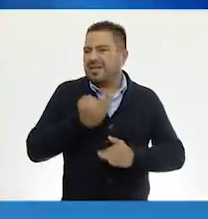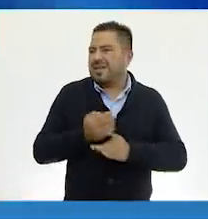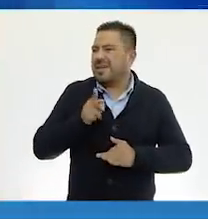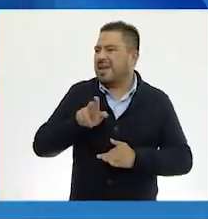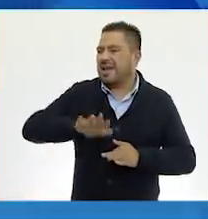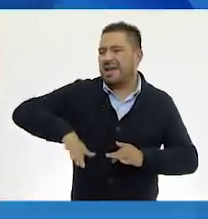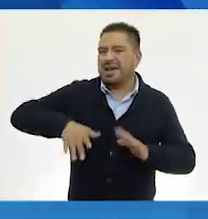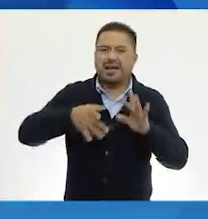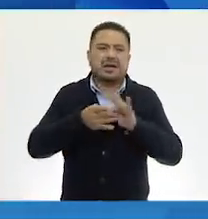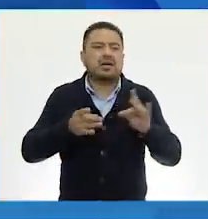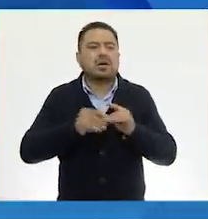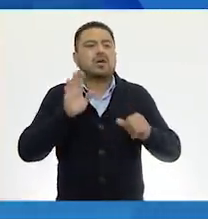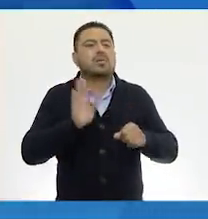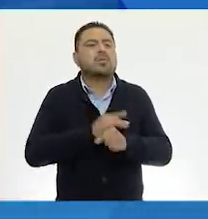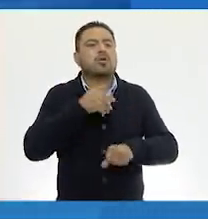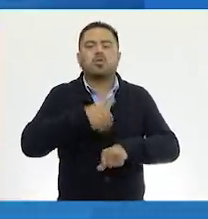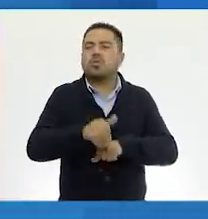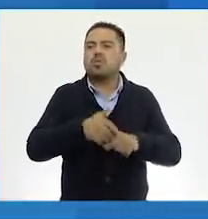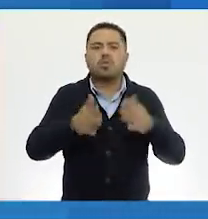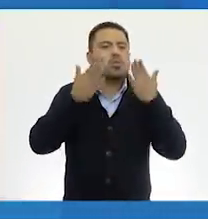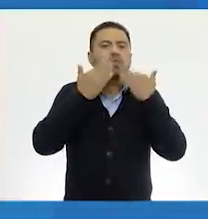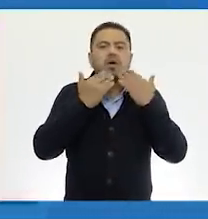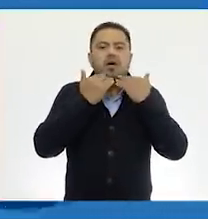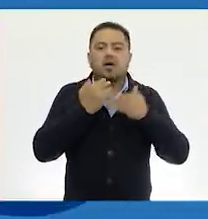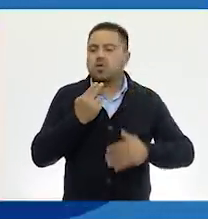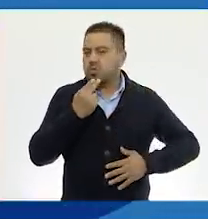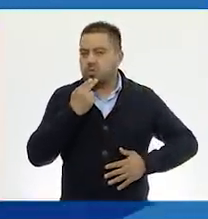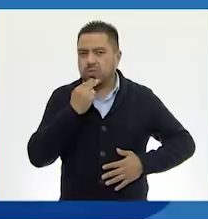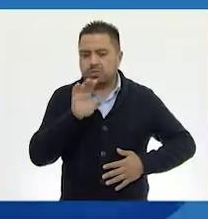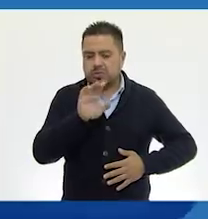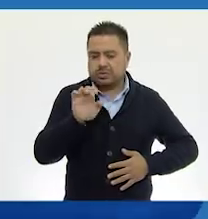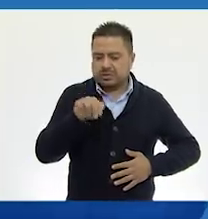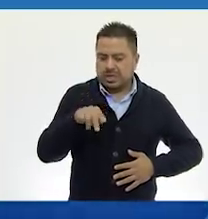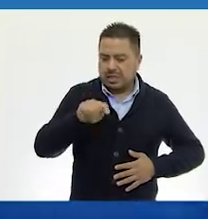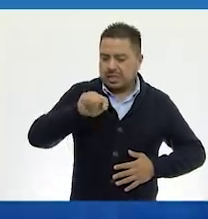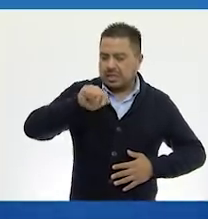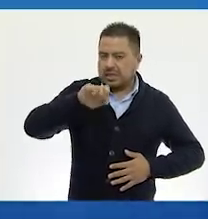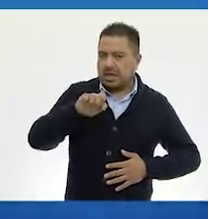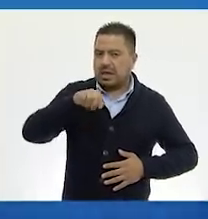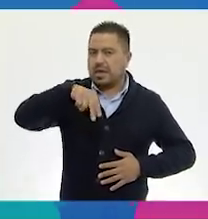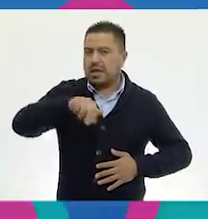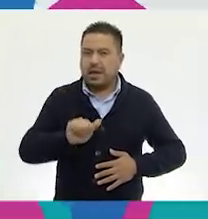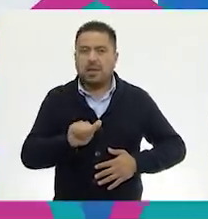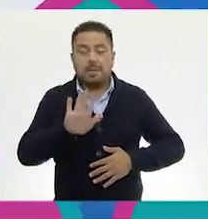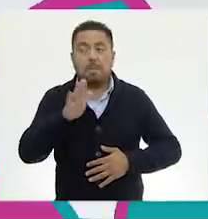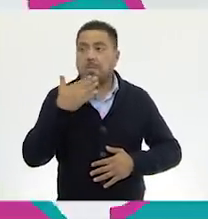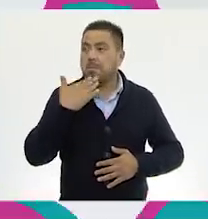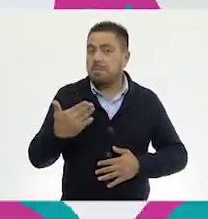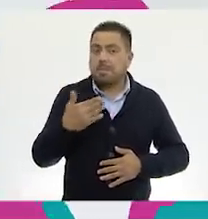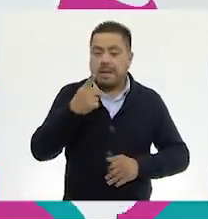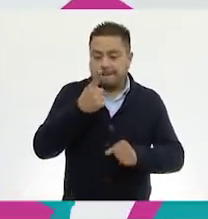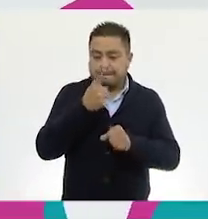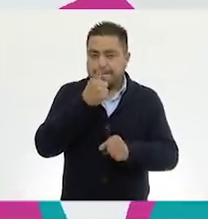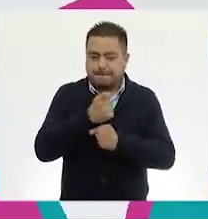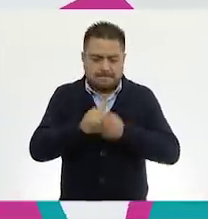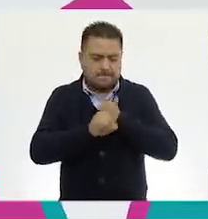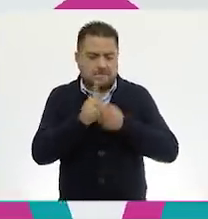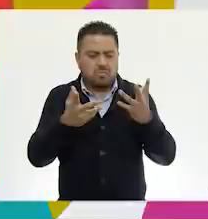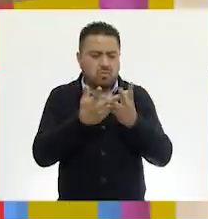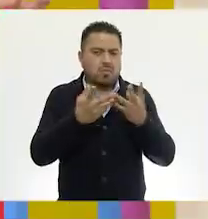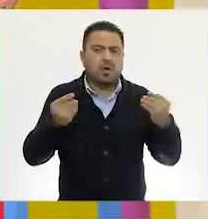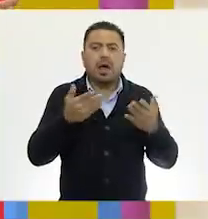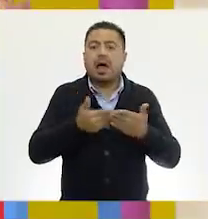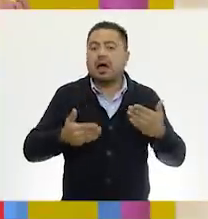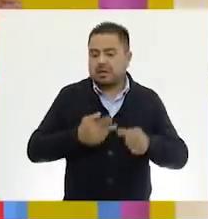comentado, Eric. Porque en su cifra no aparece el uso de centenas. Muy, muy bien. Ya tenemos el primer problema resuelto.